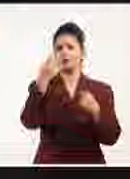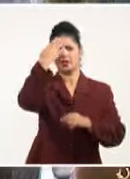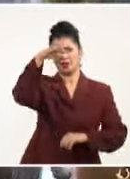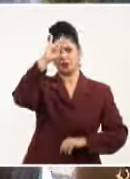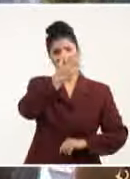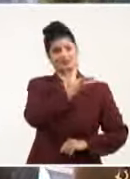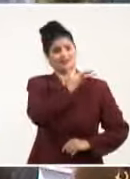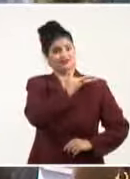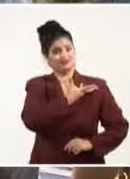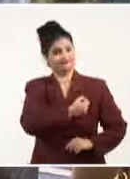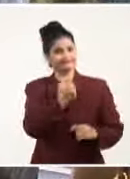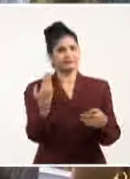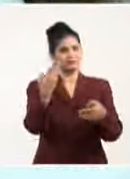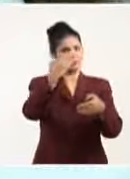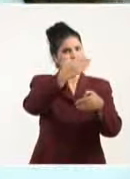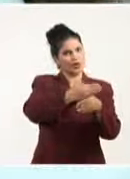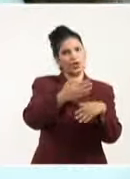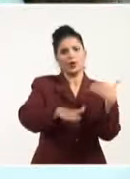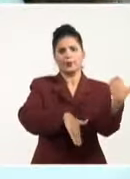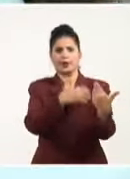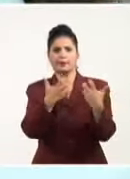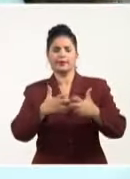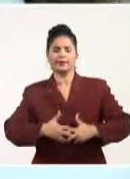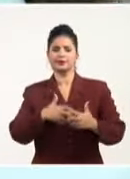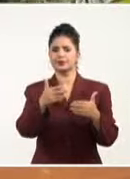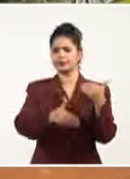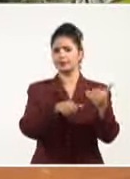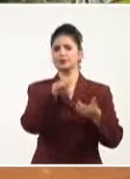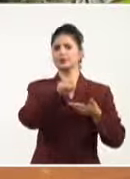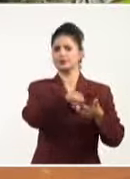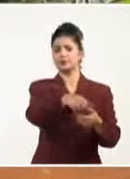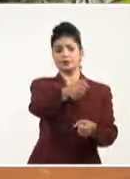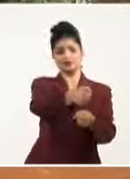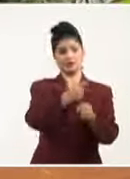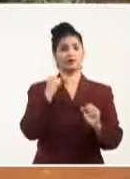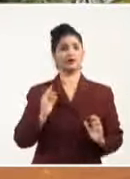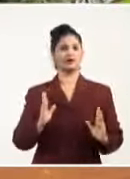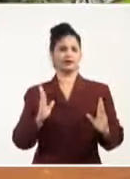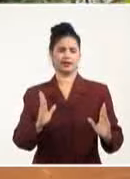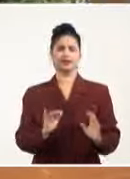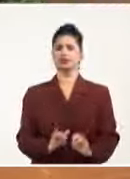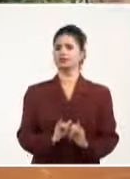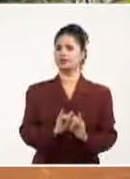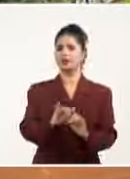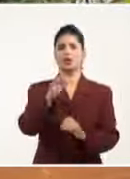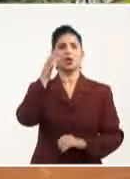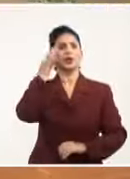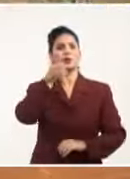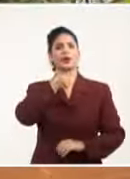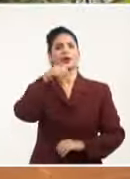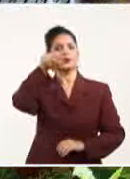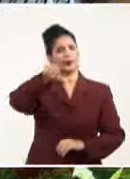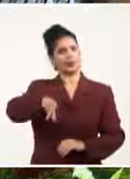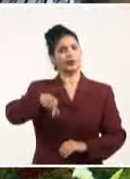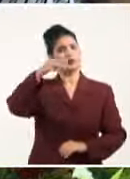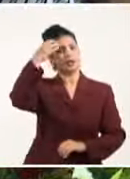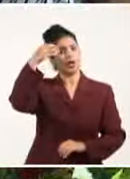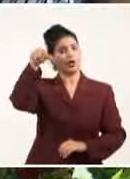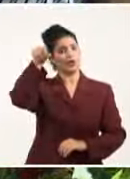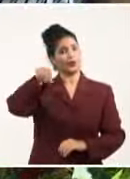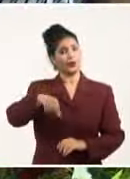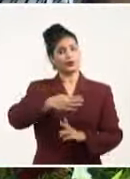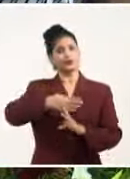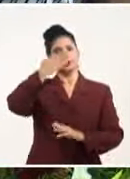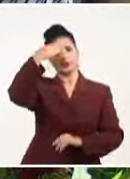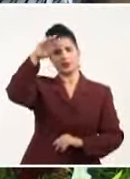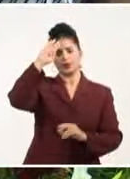productivos y de servicios, se trabajó durante el dos mil veintitrés. Así lo reconoció Beatriz Johnson Urrutia, gobernadora de Santiago de Cuba, al